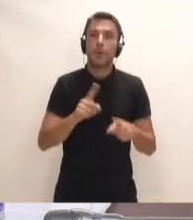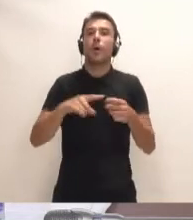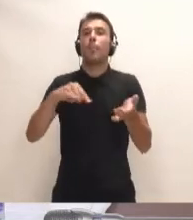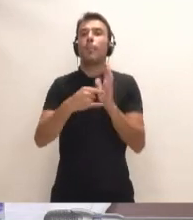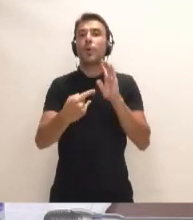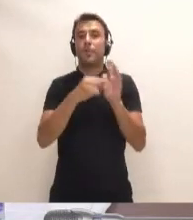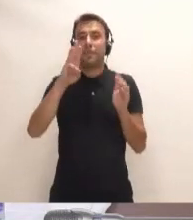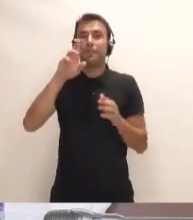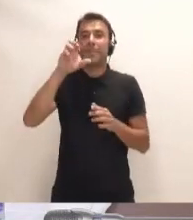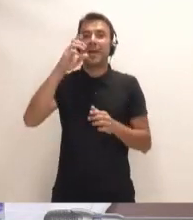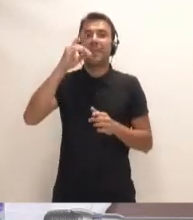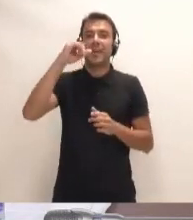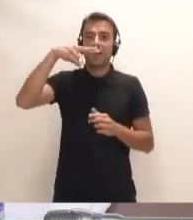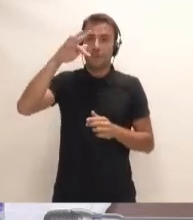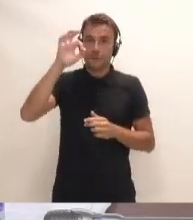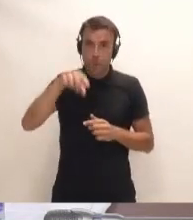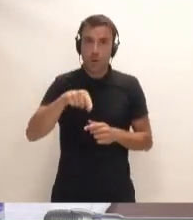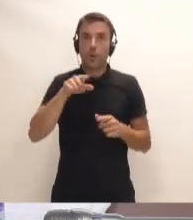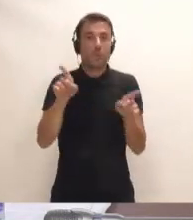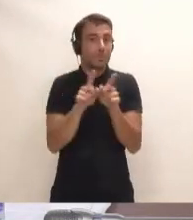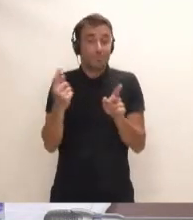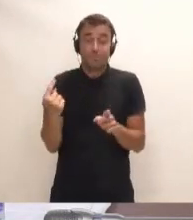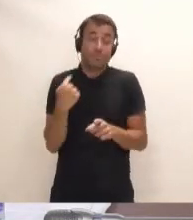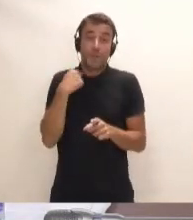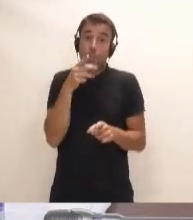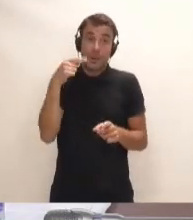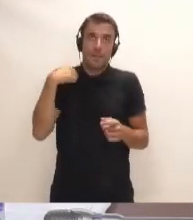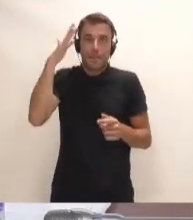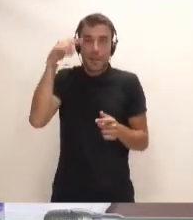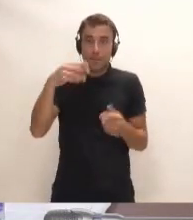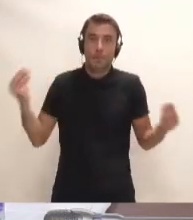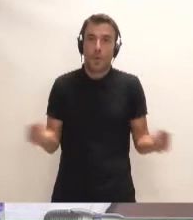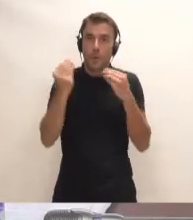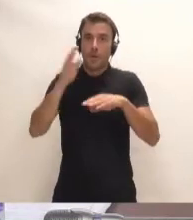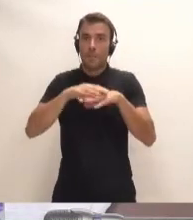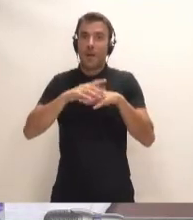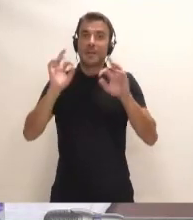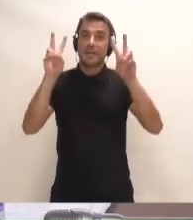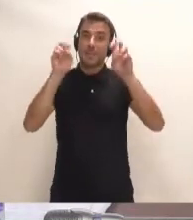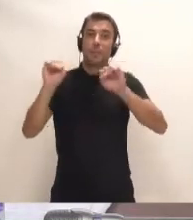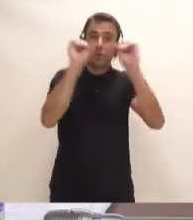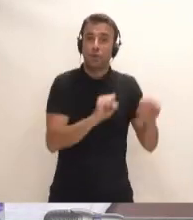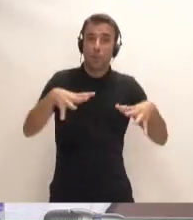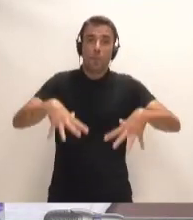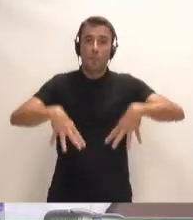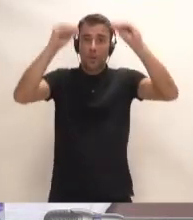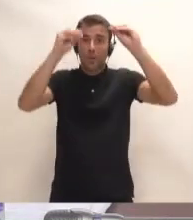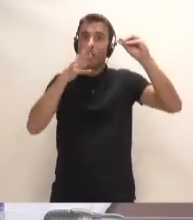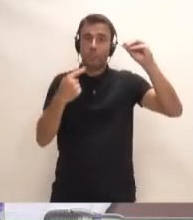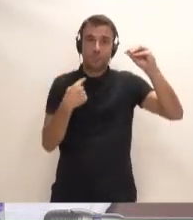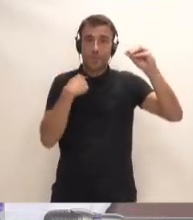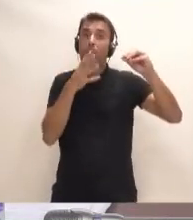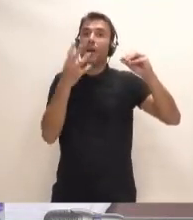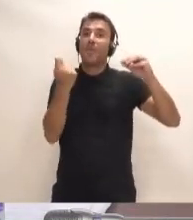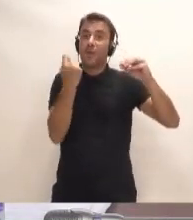proyecto Predinfor, que suponía una mejora para la gestión de la protección de nuestros montes, que ahora tenemos no solo que